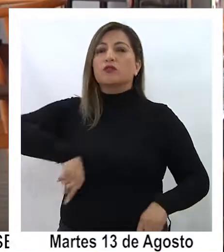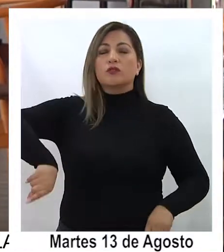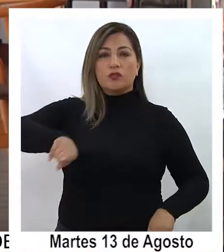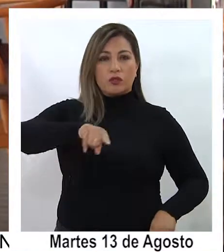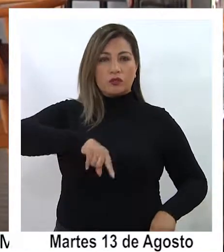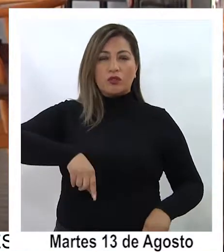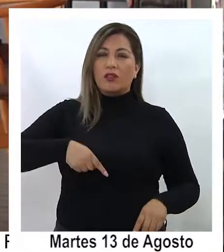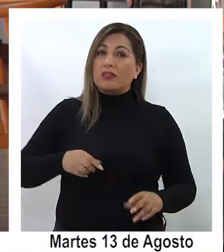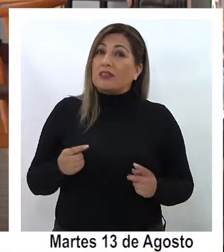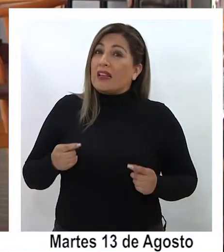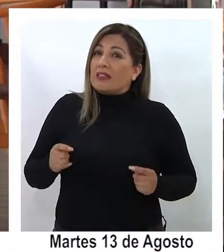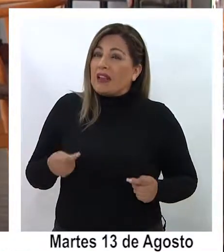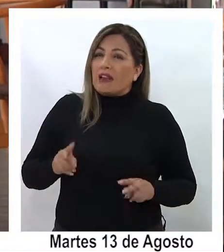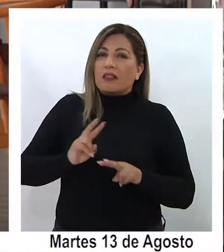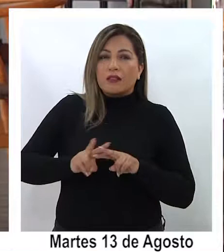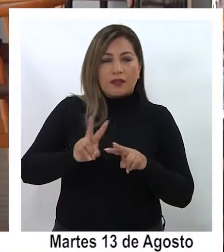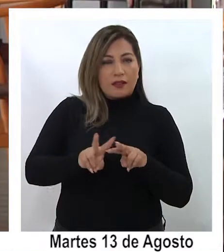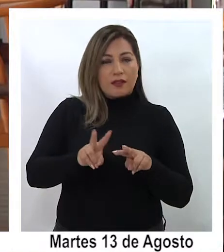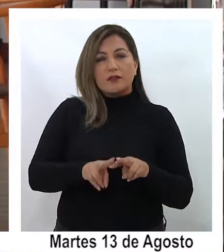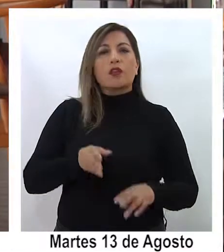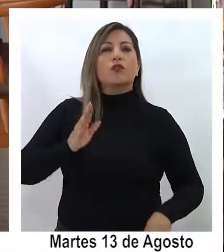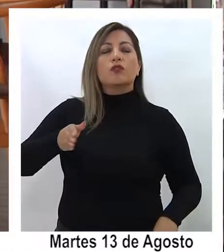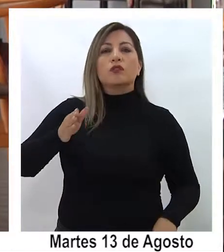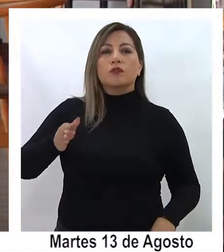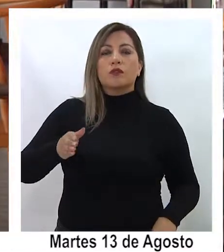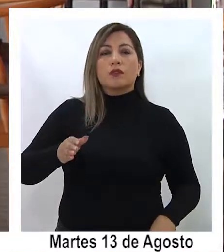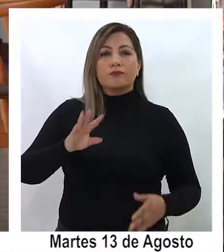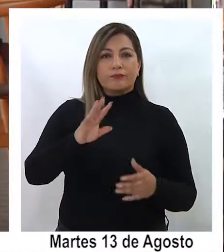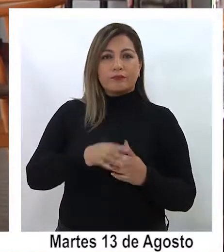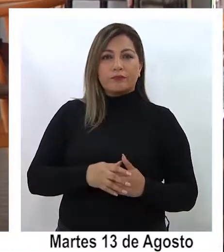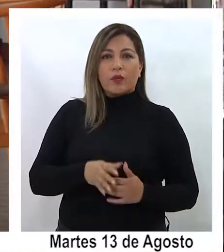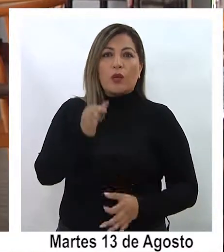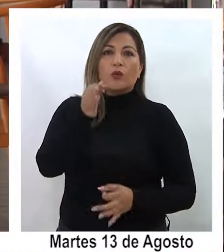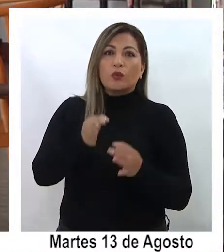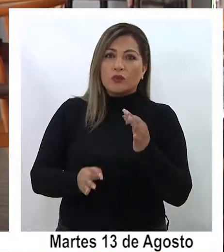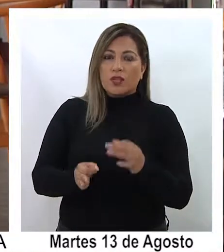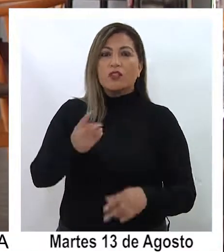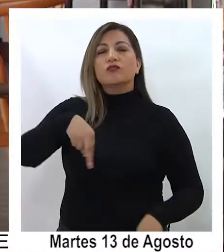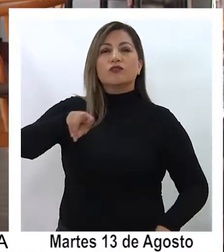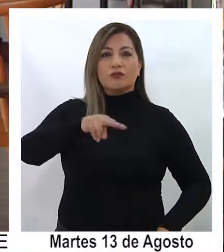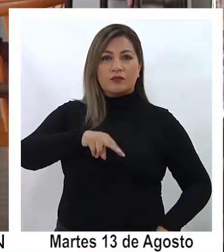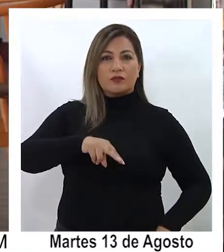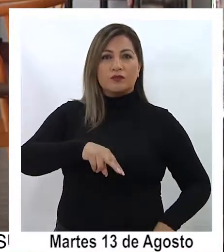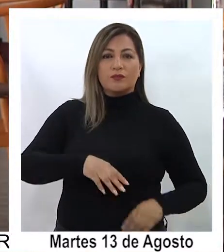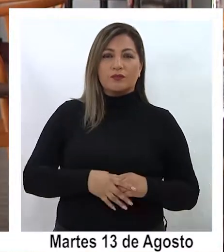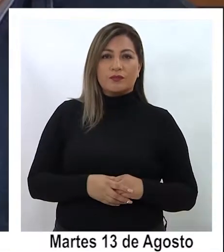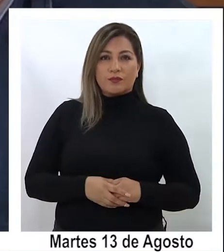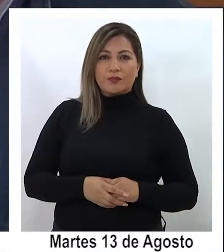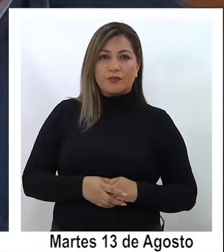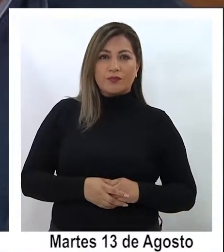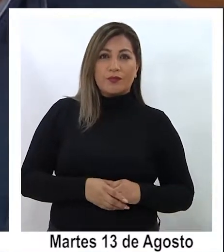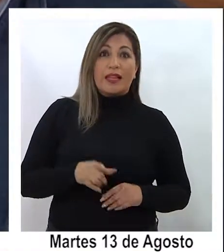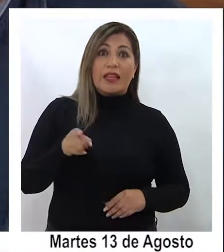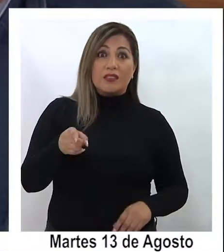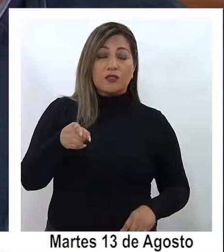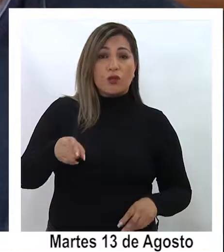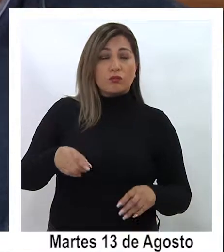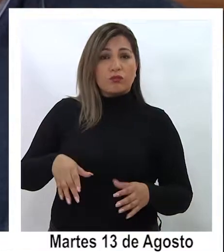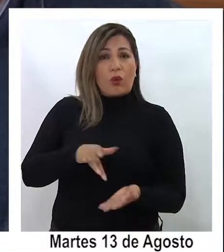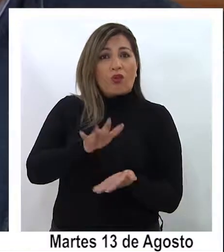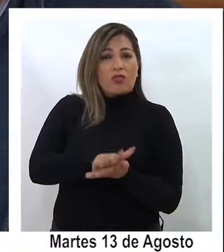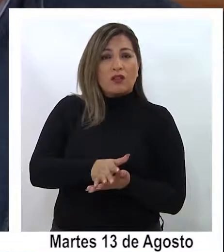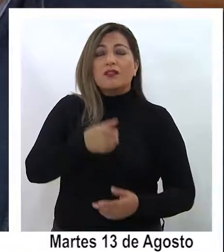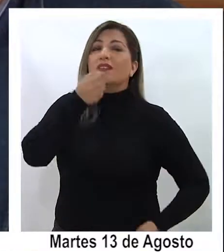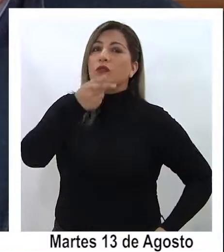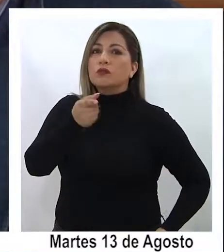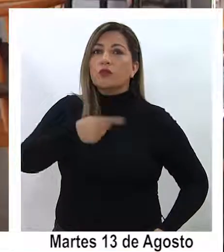tratar de abordar y por cierto, seguir con las causas que competen al episodio de desagua hagan parte de las querellas pendientes nos